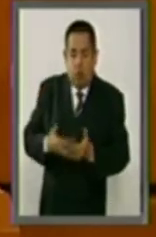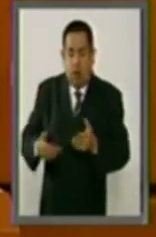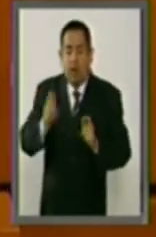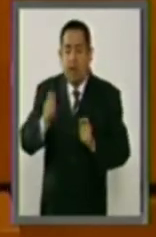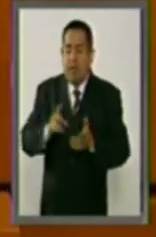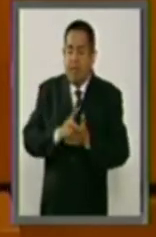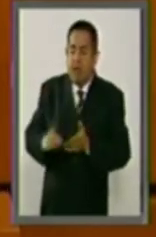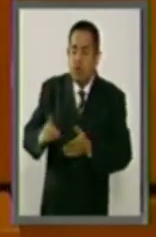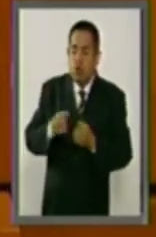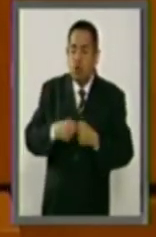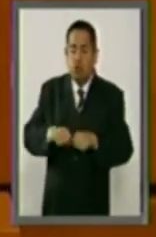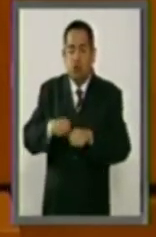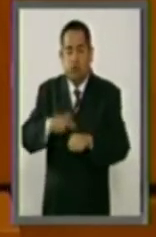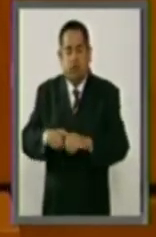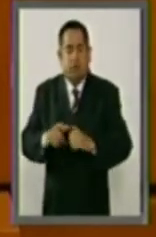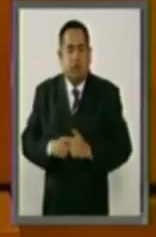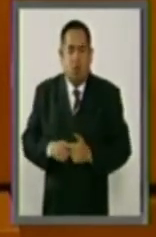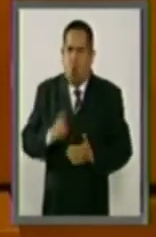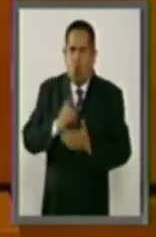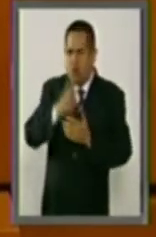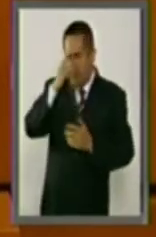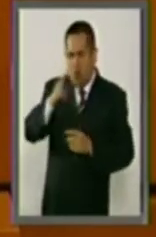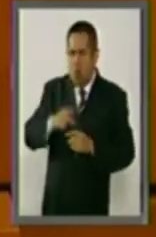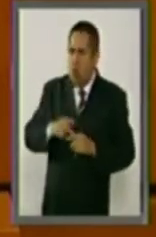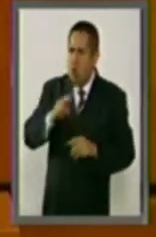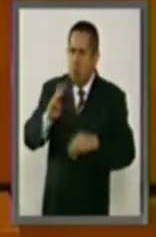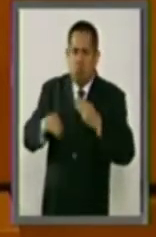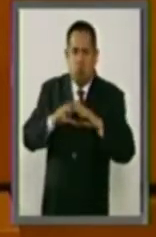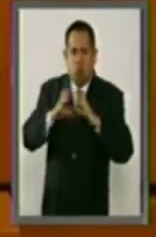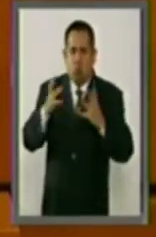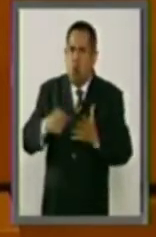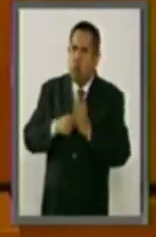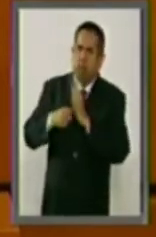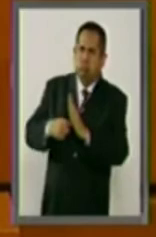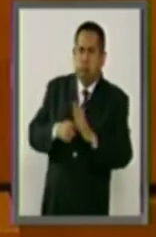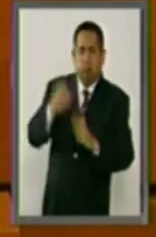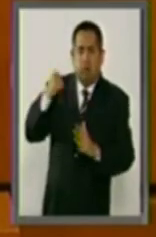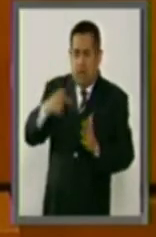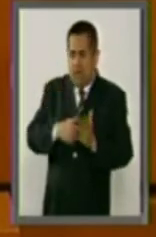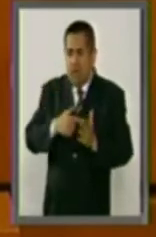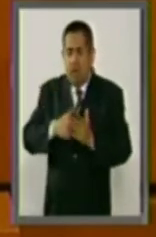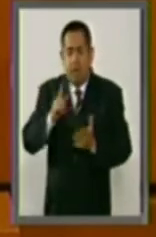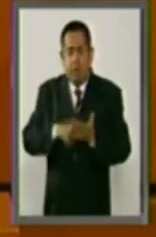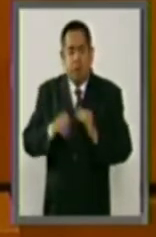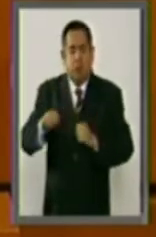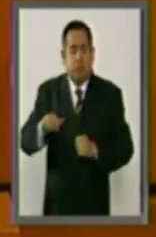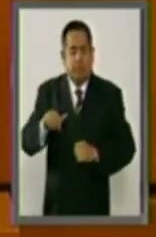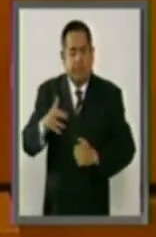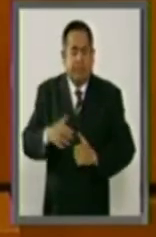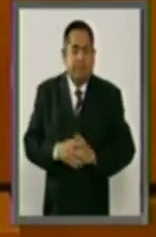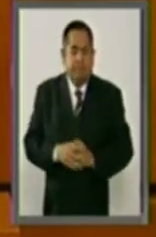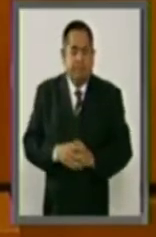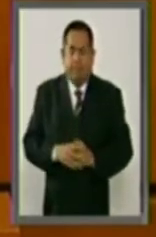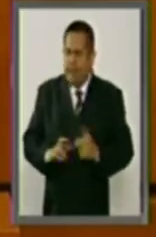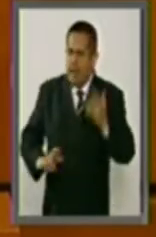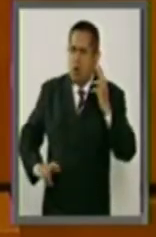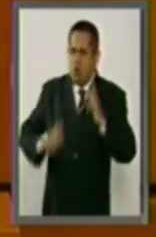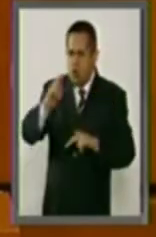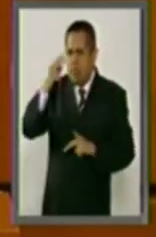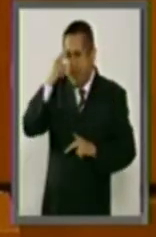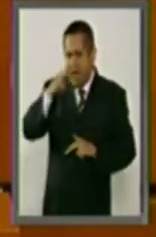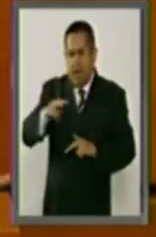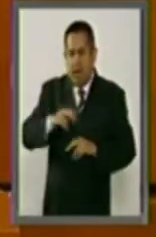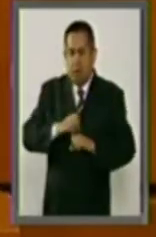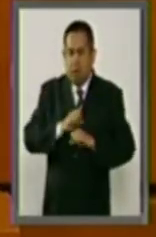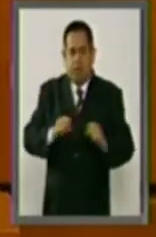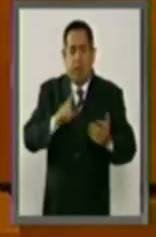social, no solo en México, es ejemplar en el mundo. La revolución mexicana tuvo su estallido